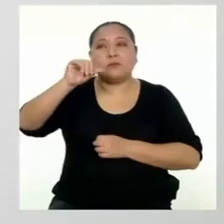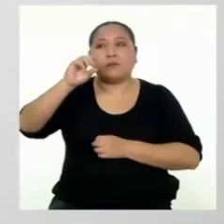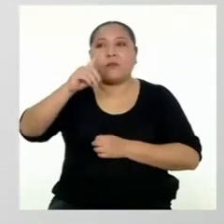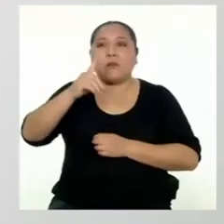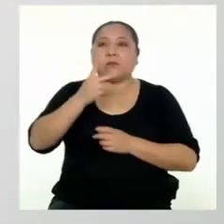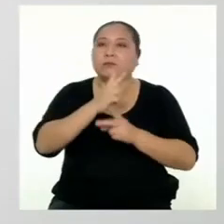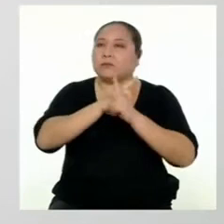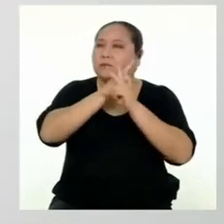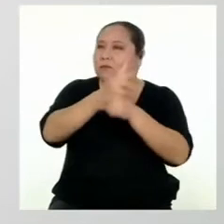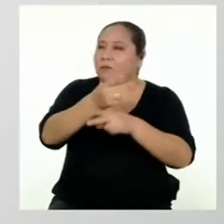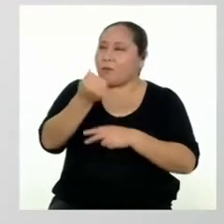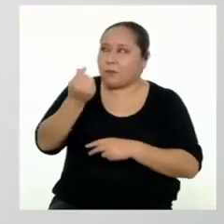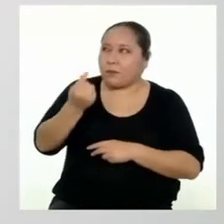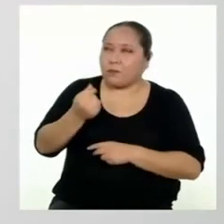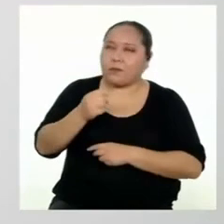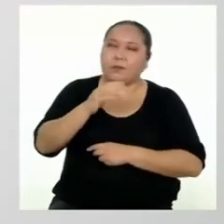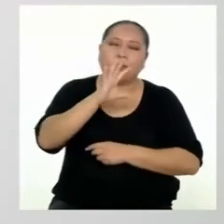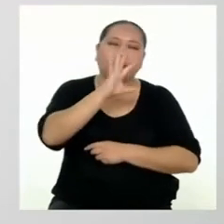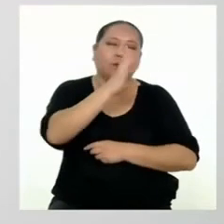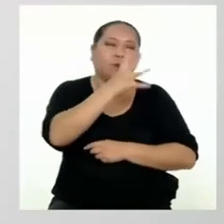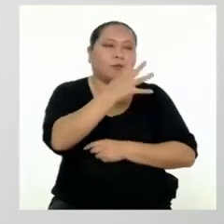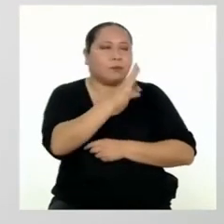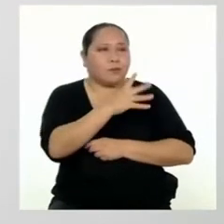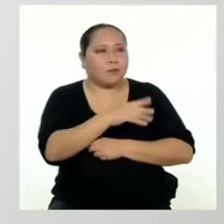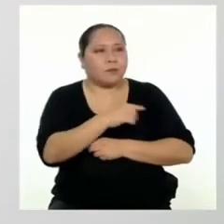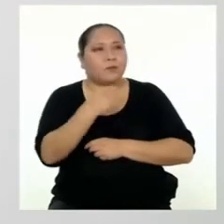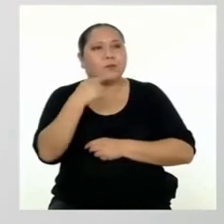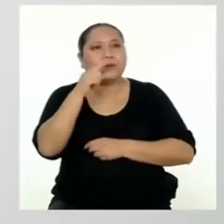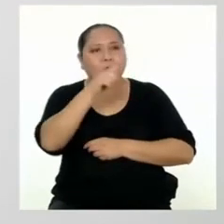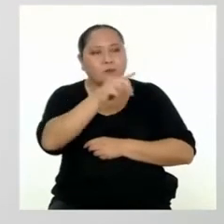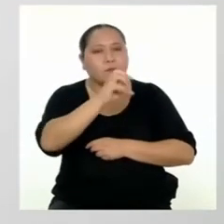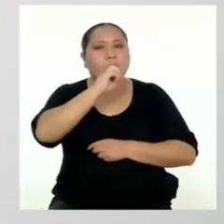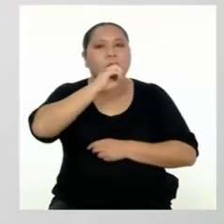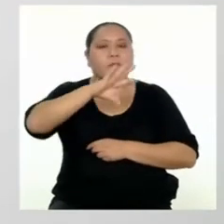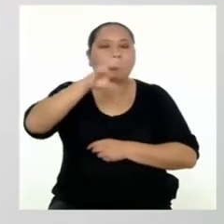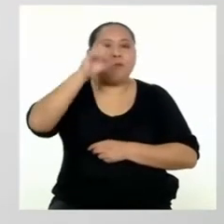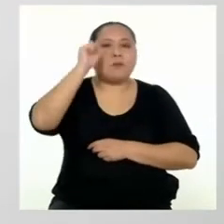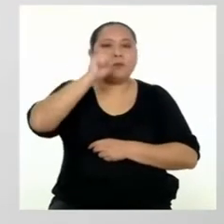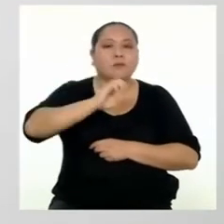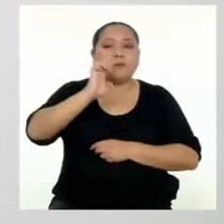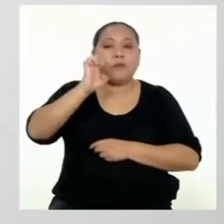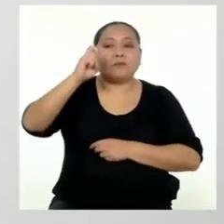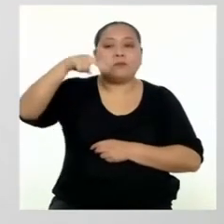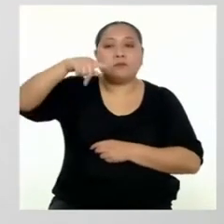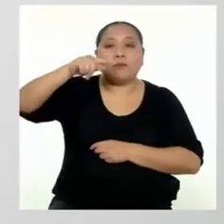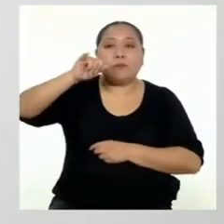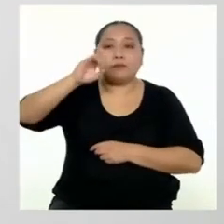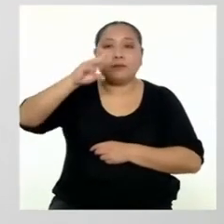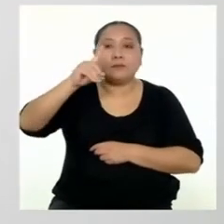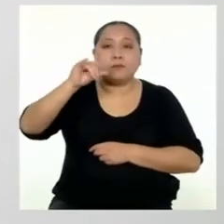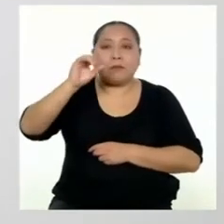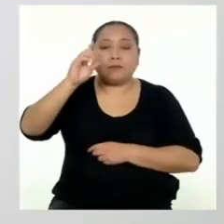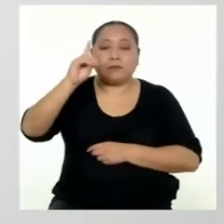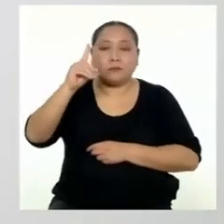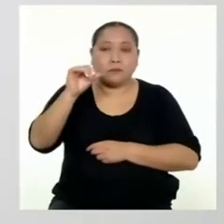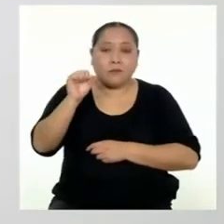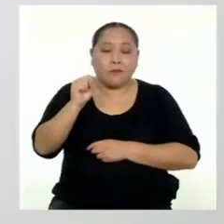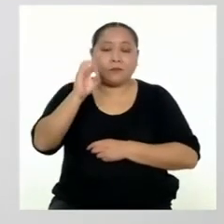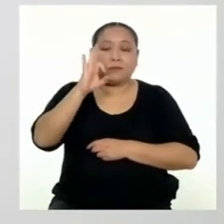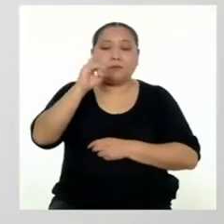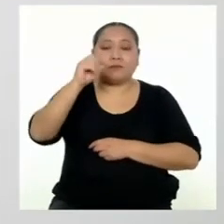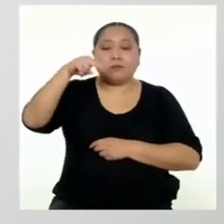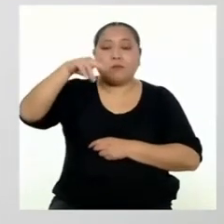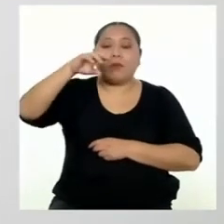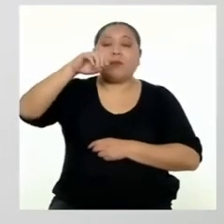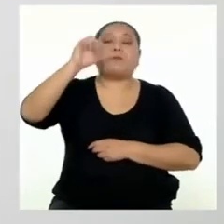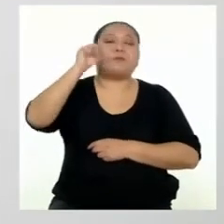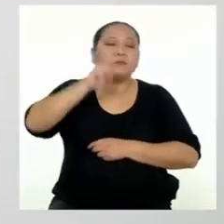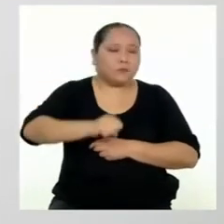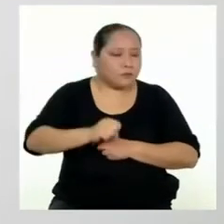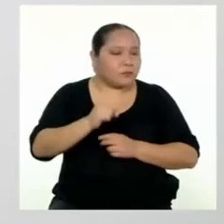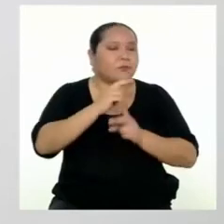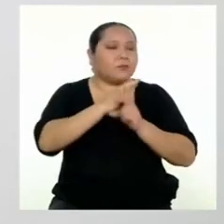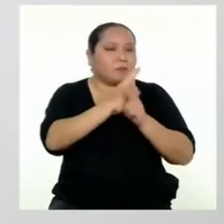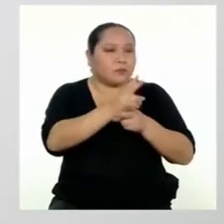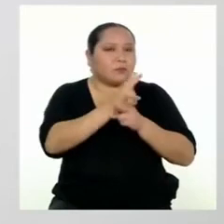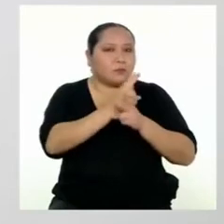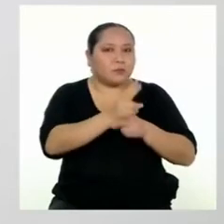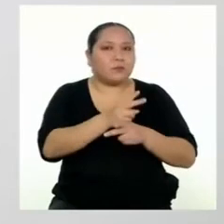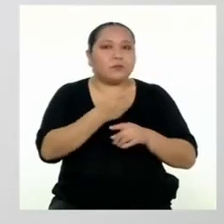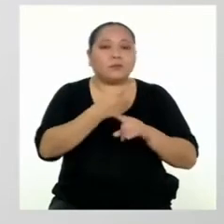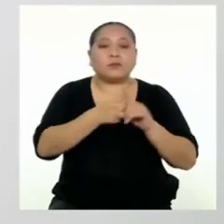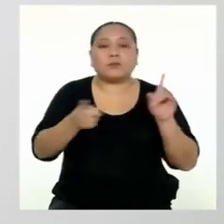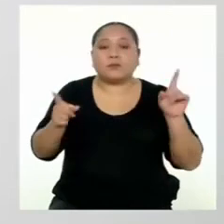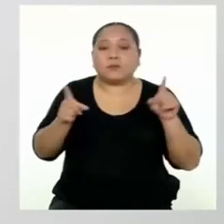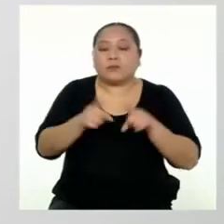Más o menos. Como mencionas, las entidades financieras realizan préstamos, pero